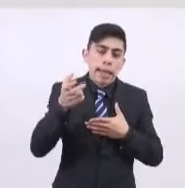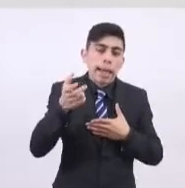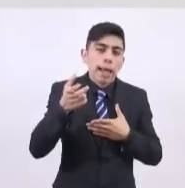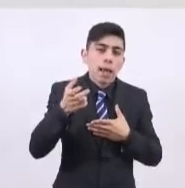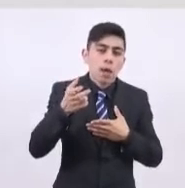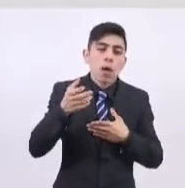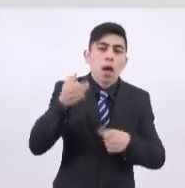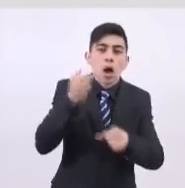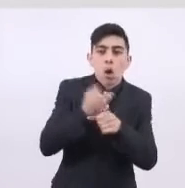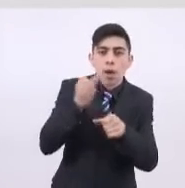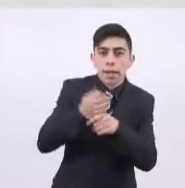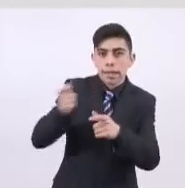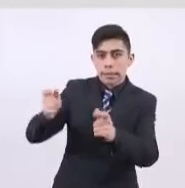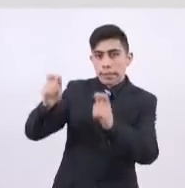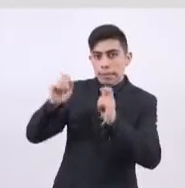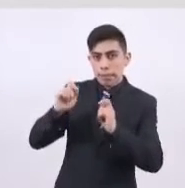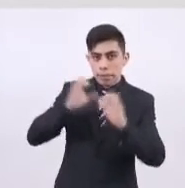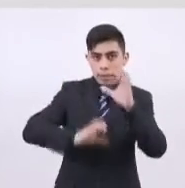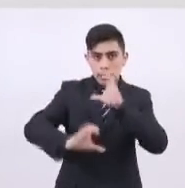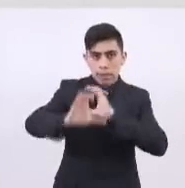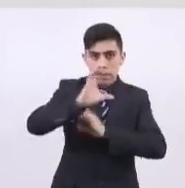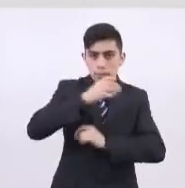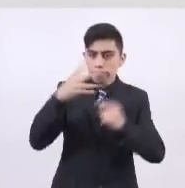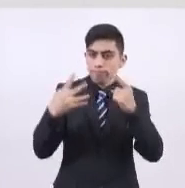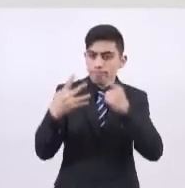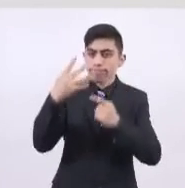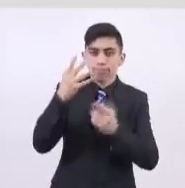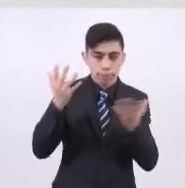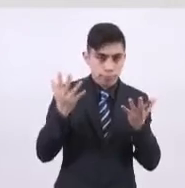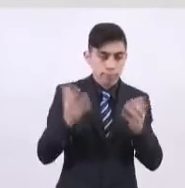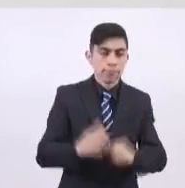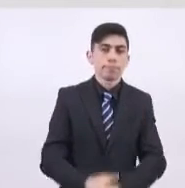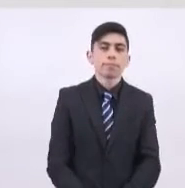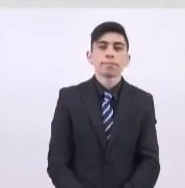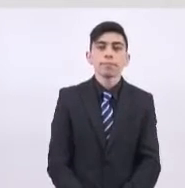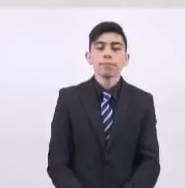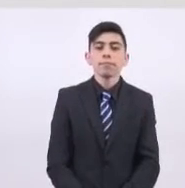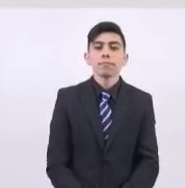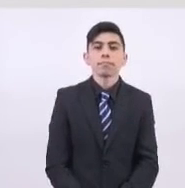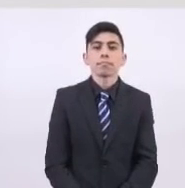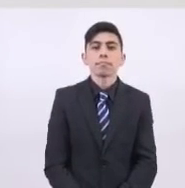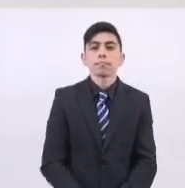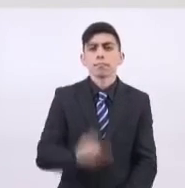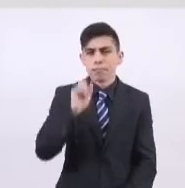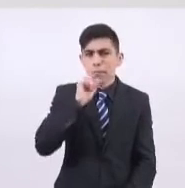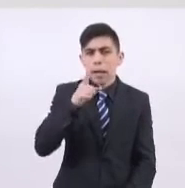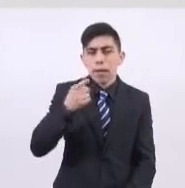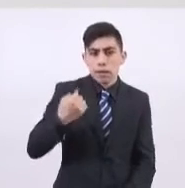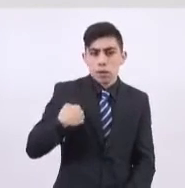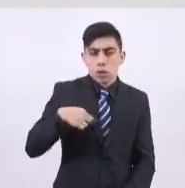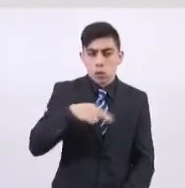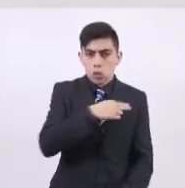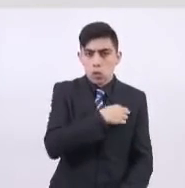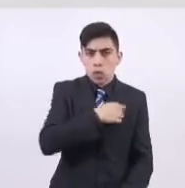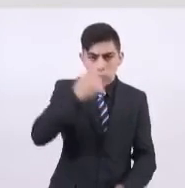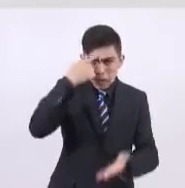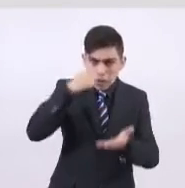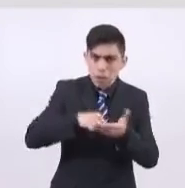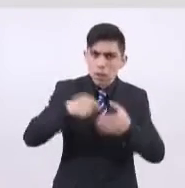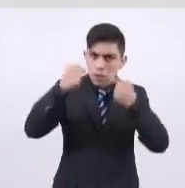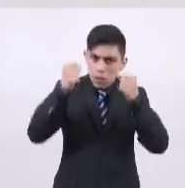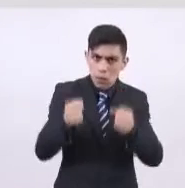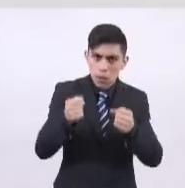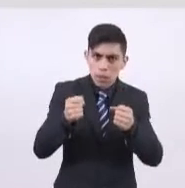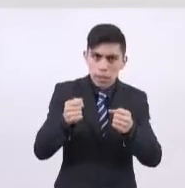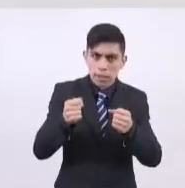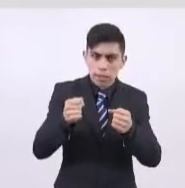tareas encomendadas por la jefa de gobierno. Asimismo, tenemos la convicción que con el sindicato